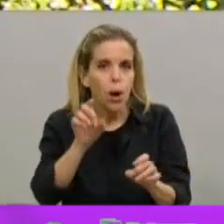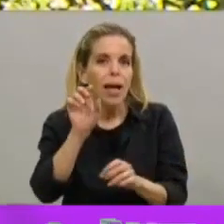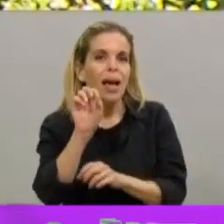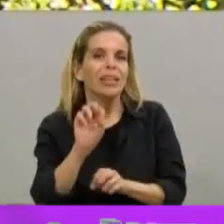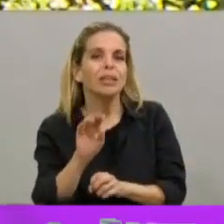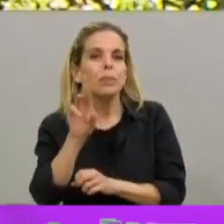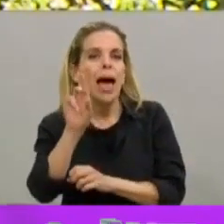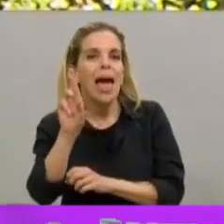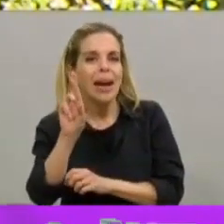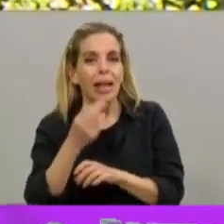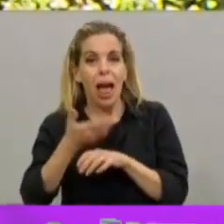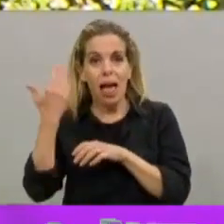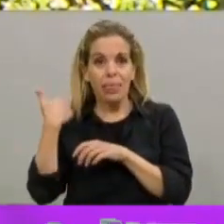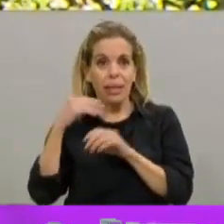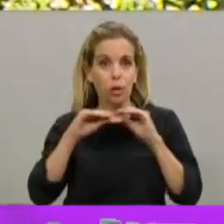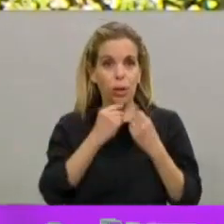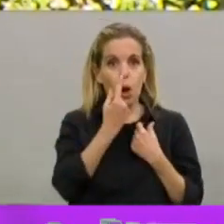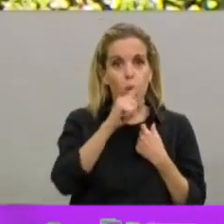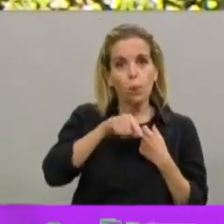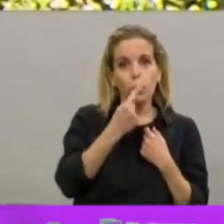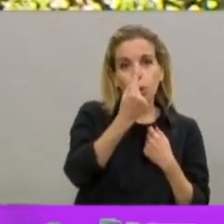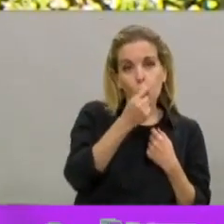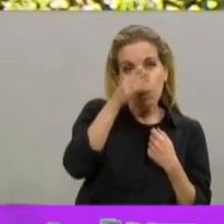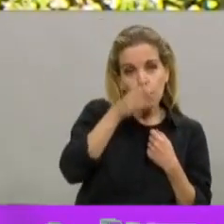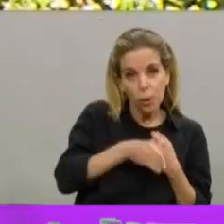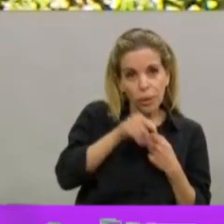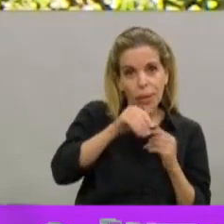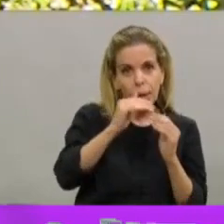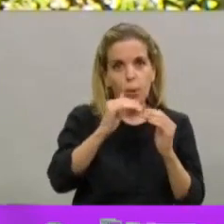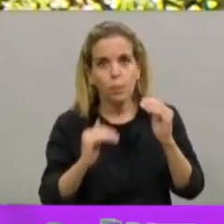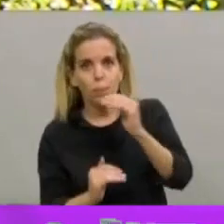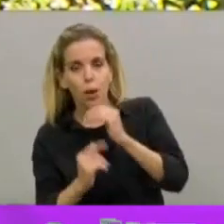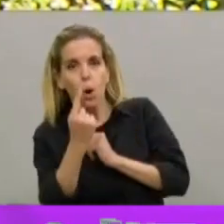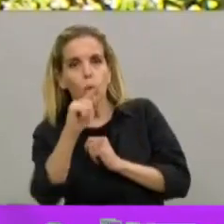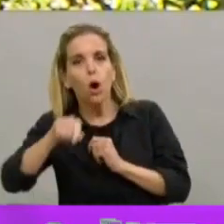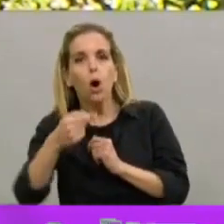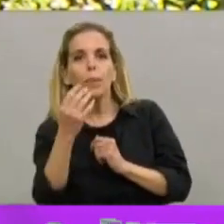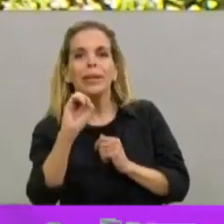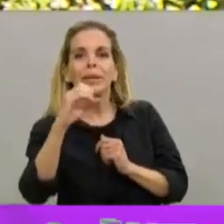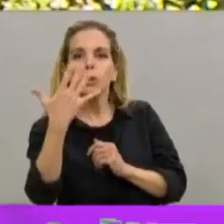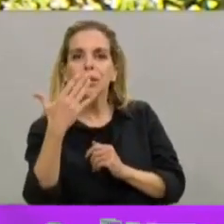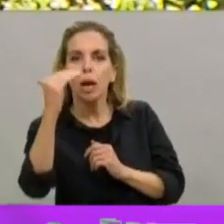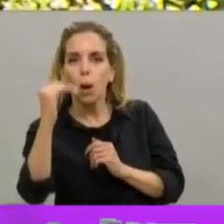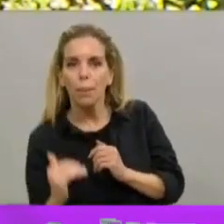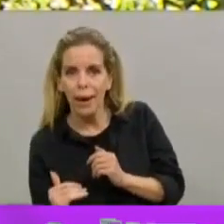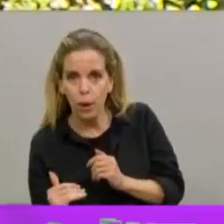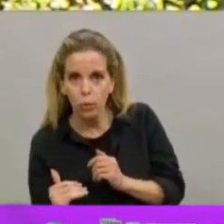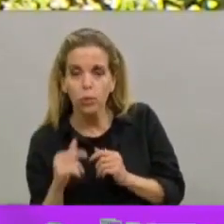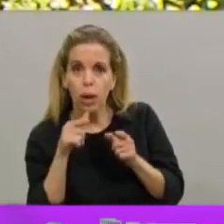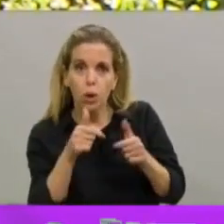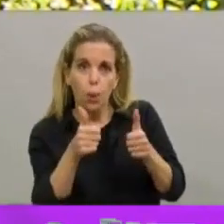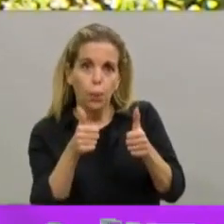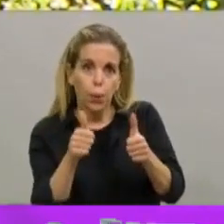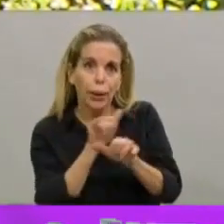estaba en 1.1, hoy está ya abajo de 1.05. Este es un buen dato,